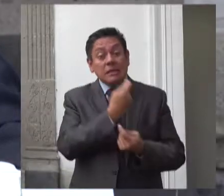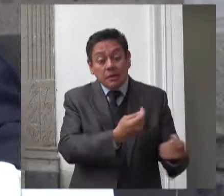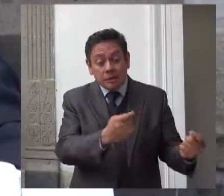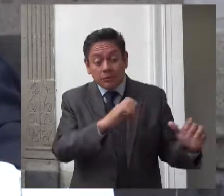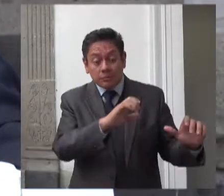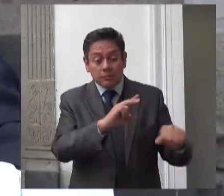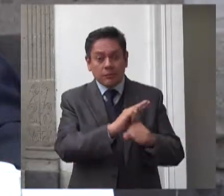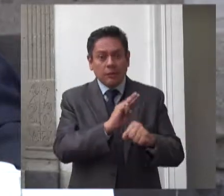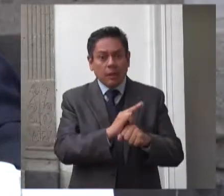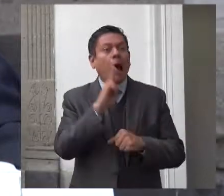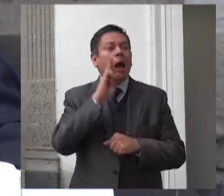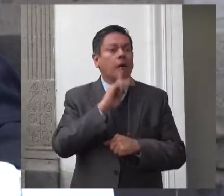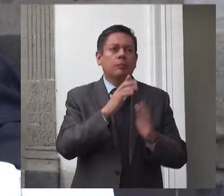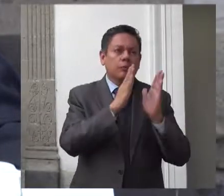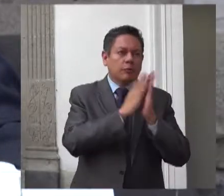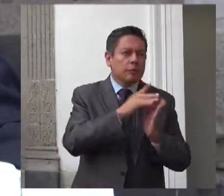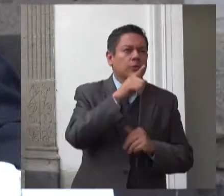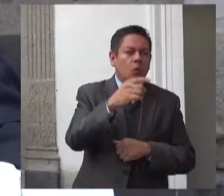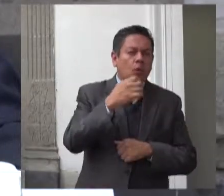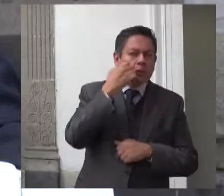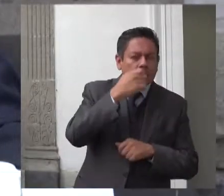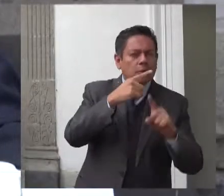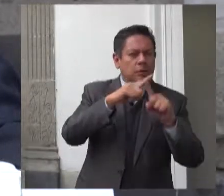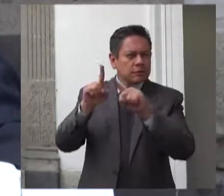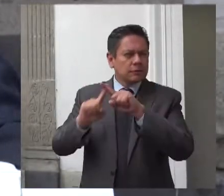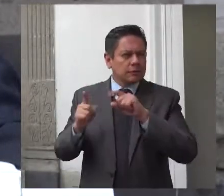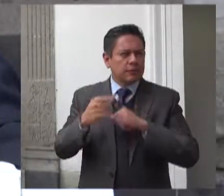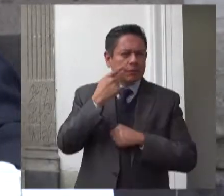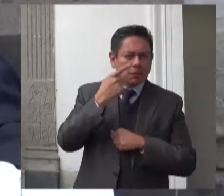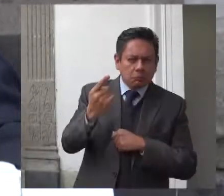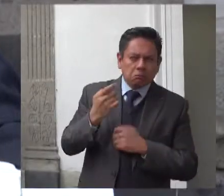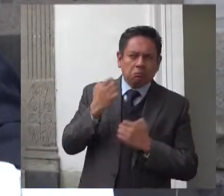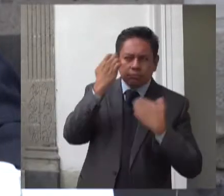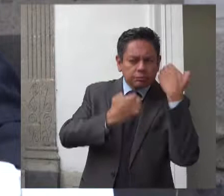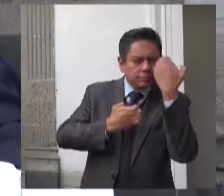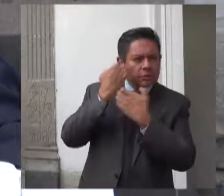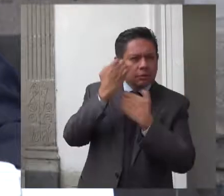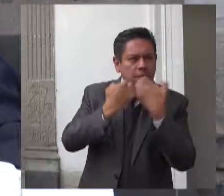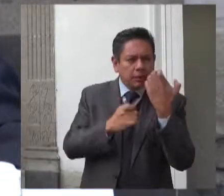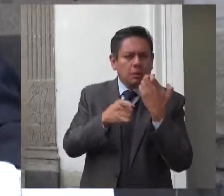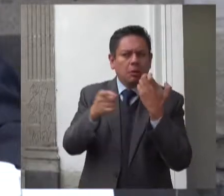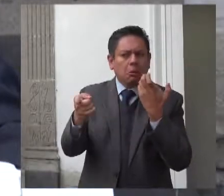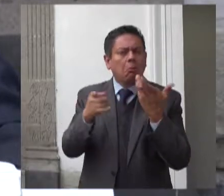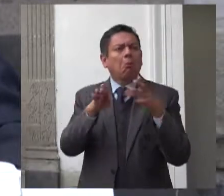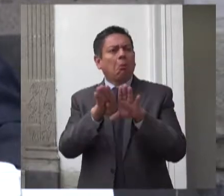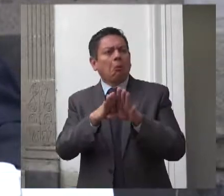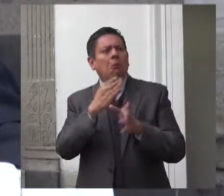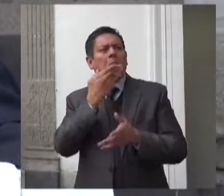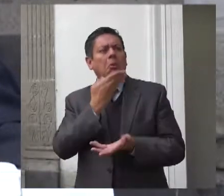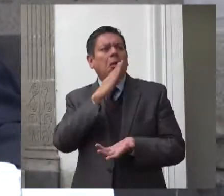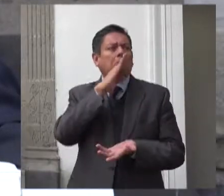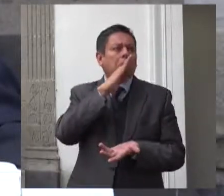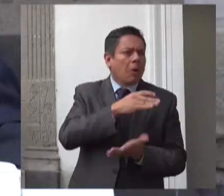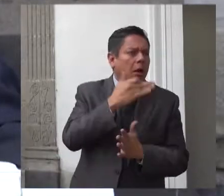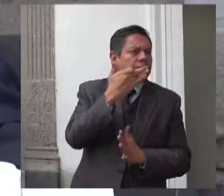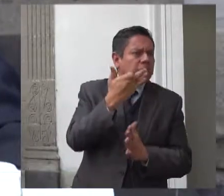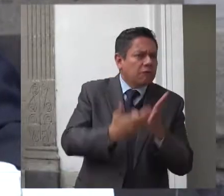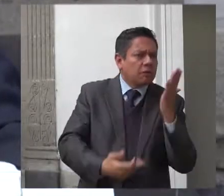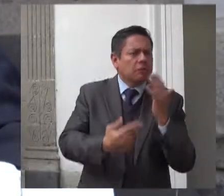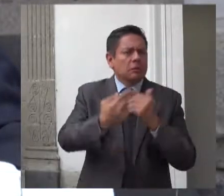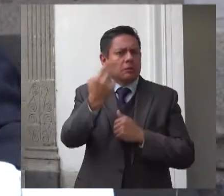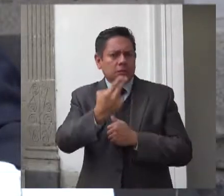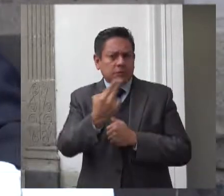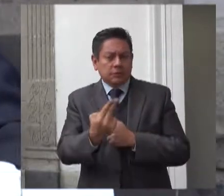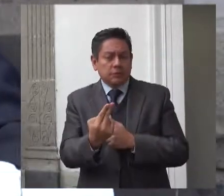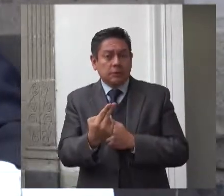condiciones de los centros de atención cuidado y desarrollo integral infantil públicos y mixtos